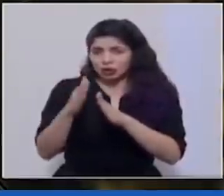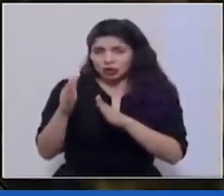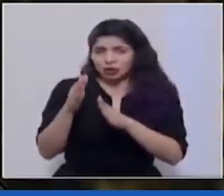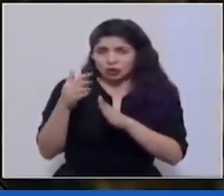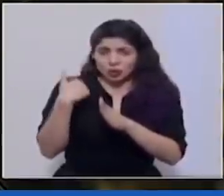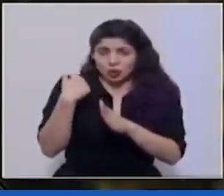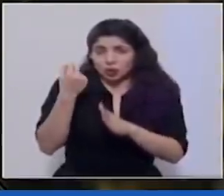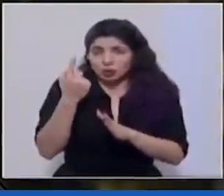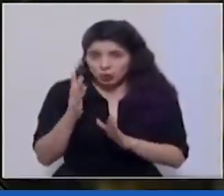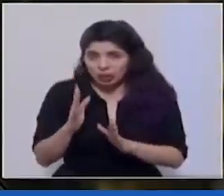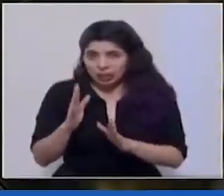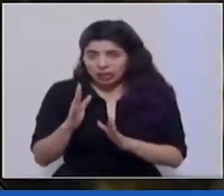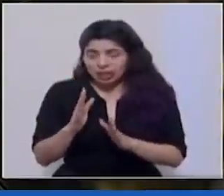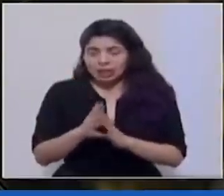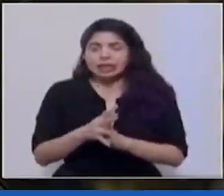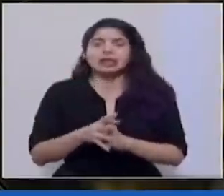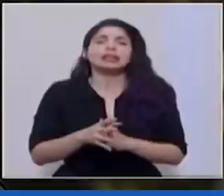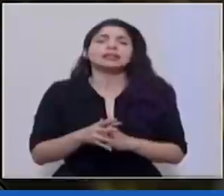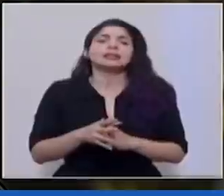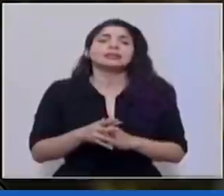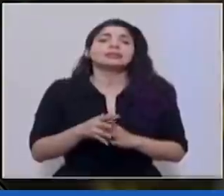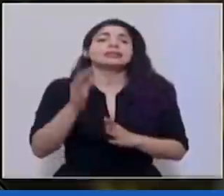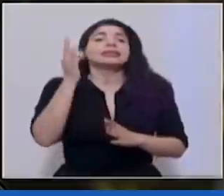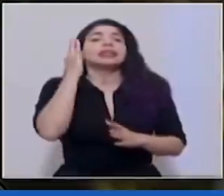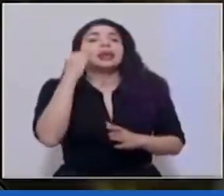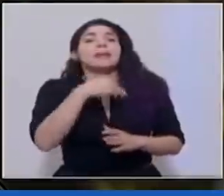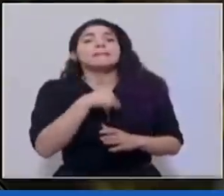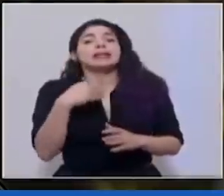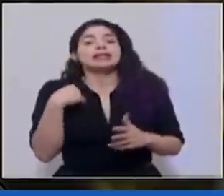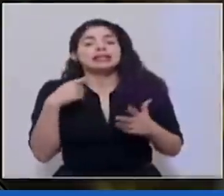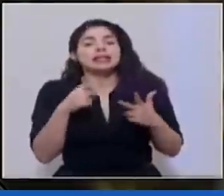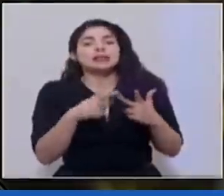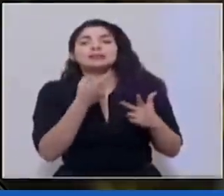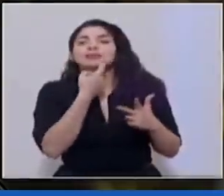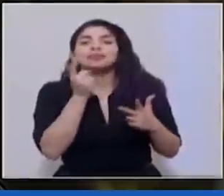tenemos entendido señora ministra Garrido